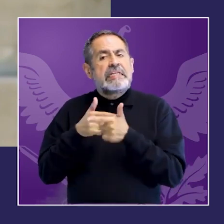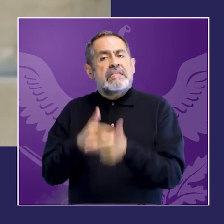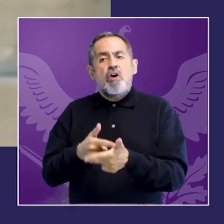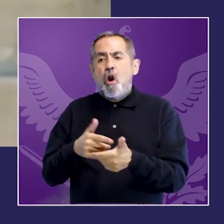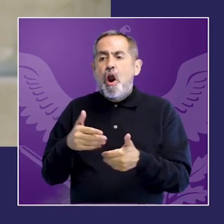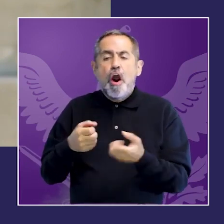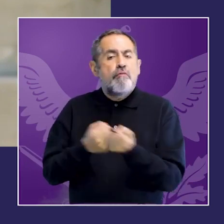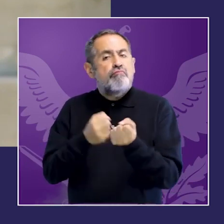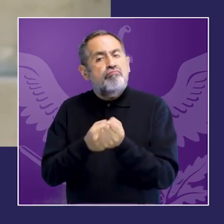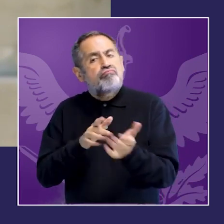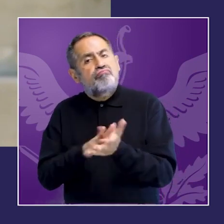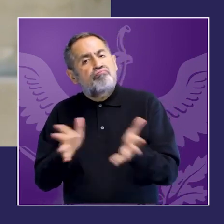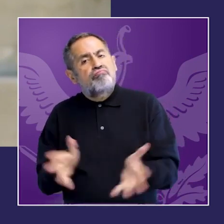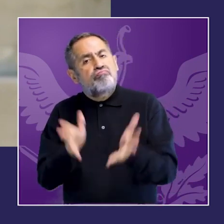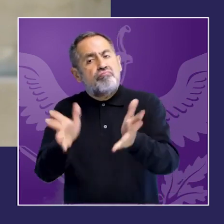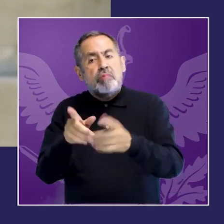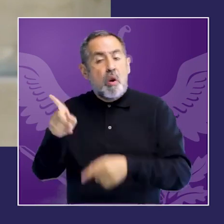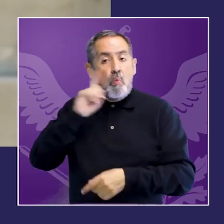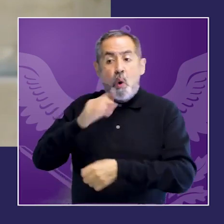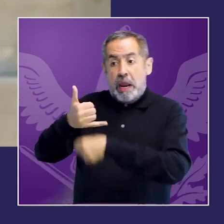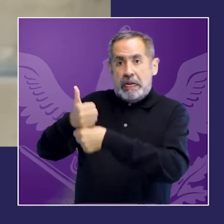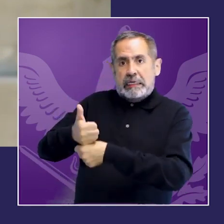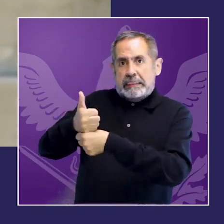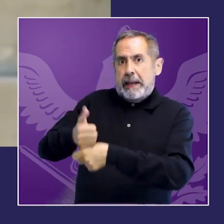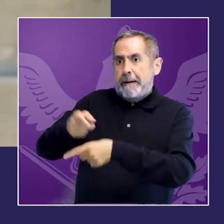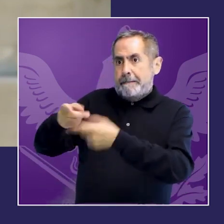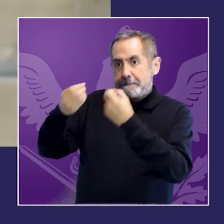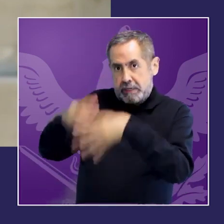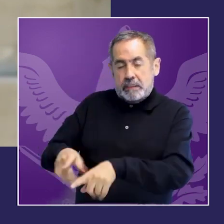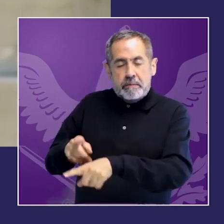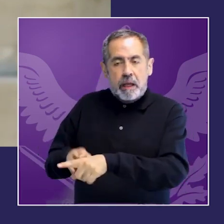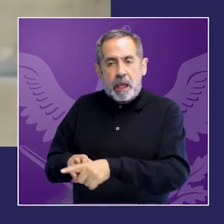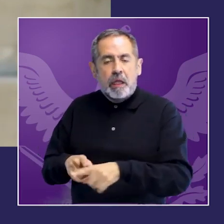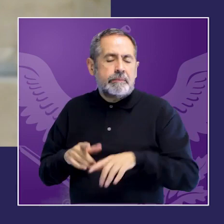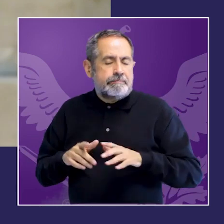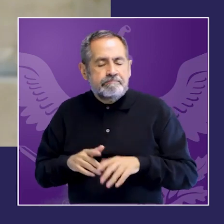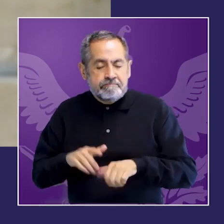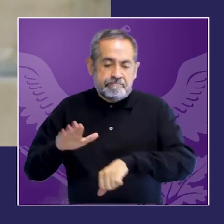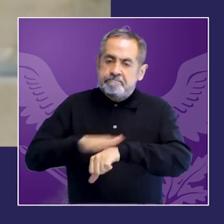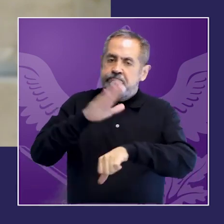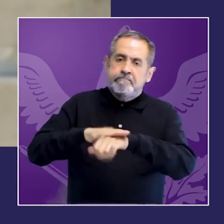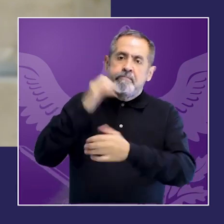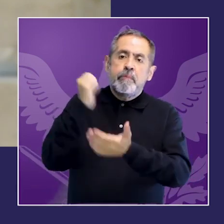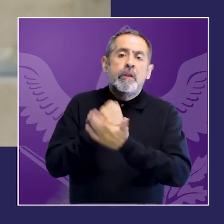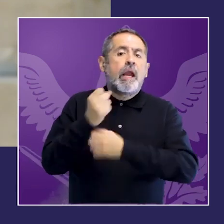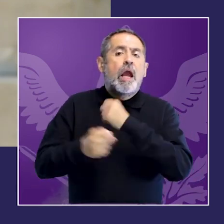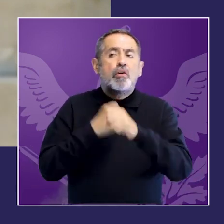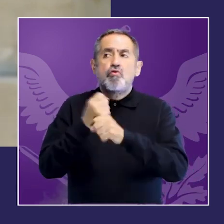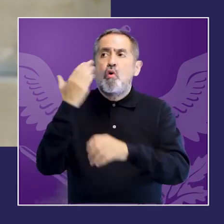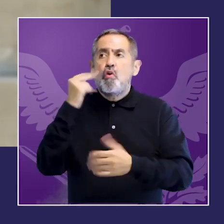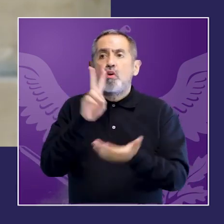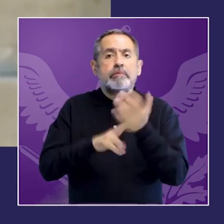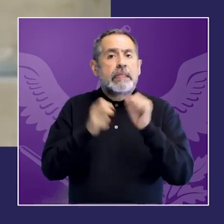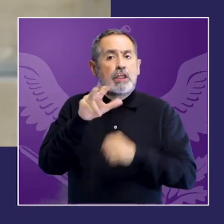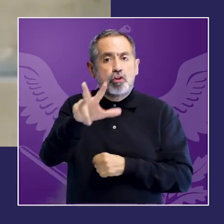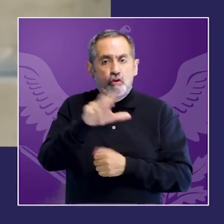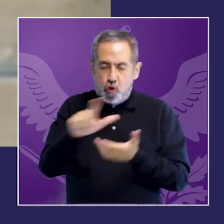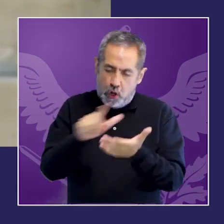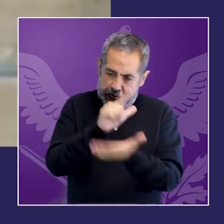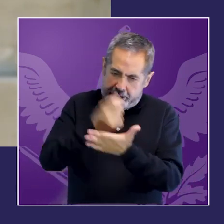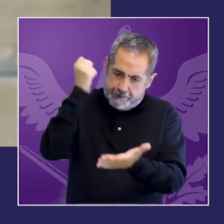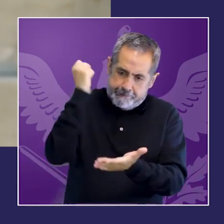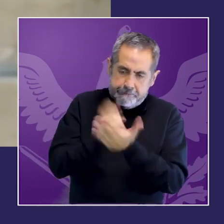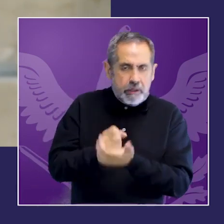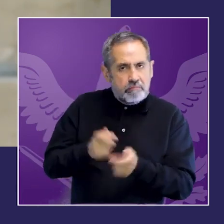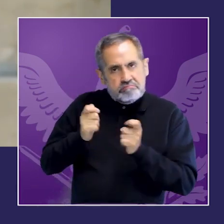niveles de gobierno si bien la ley es relativamente reciente y los procesos de formación están en desarrollo el potencial de ese